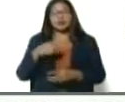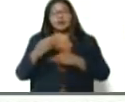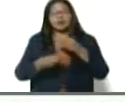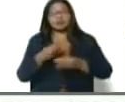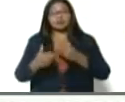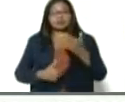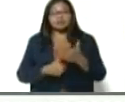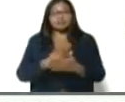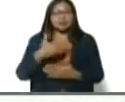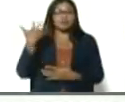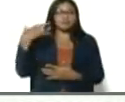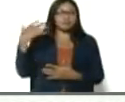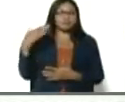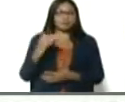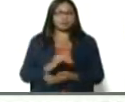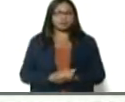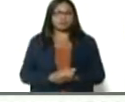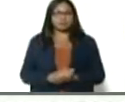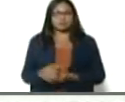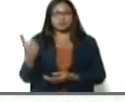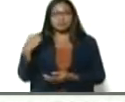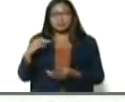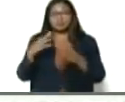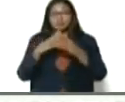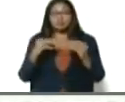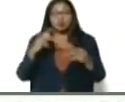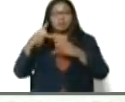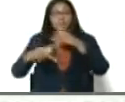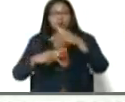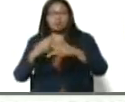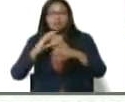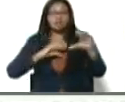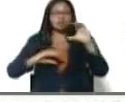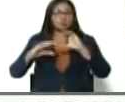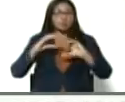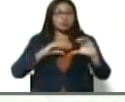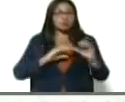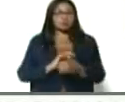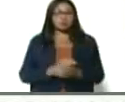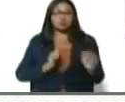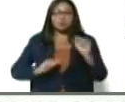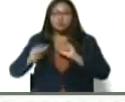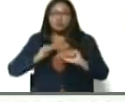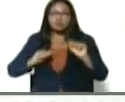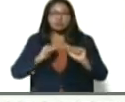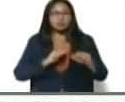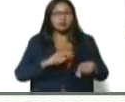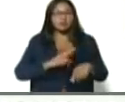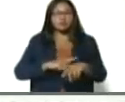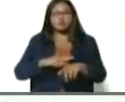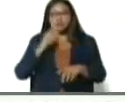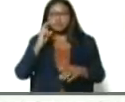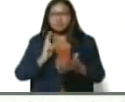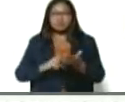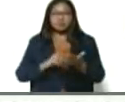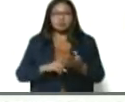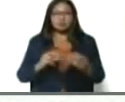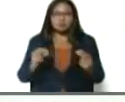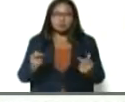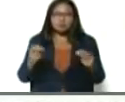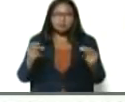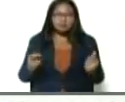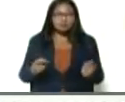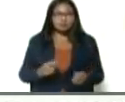hacer mucho más, tener toda la política de comunicación, de movilización en tiempo real, de reacción